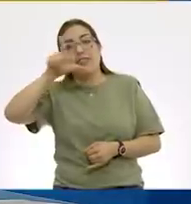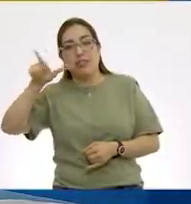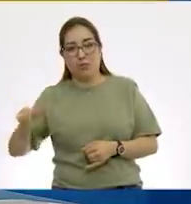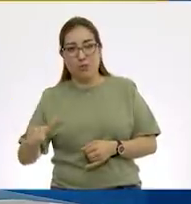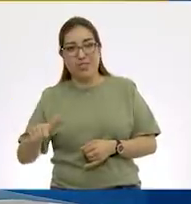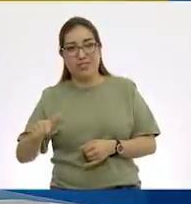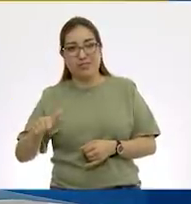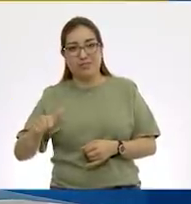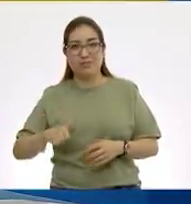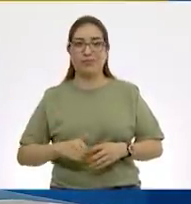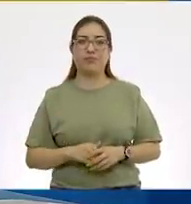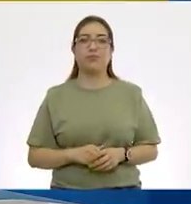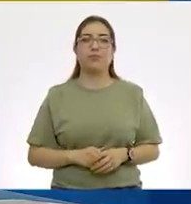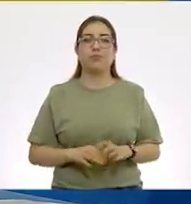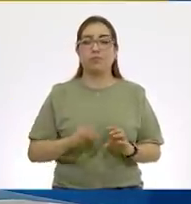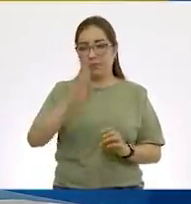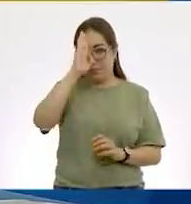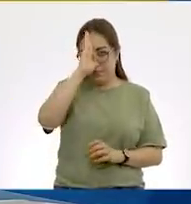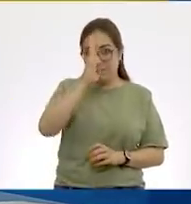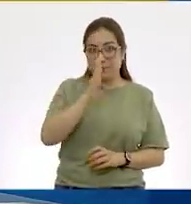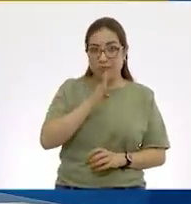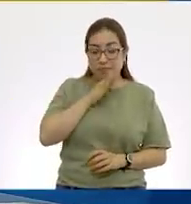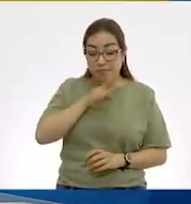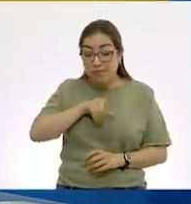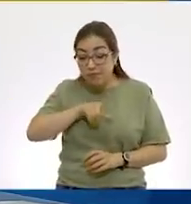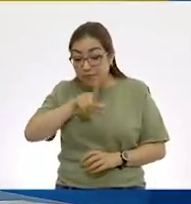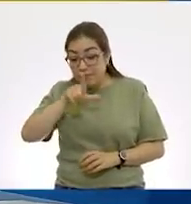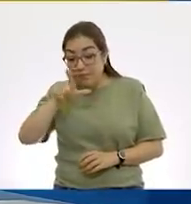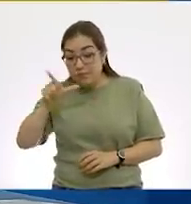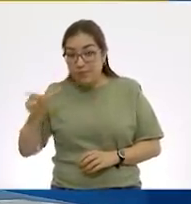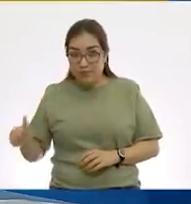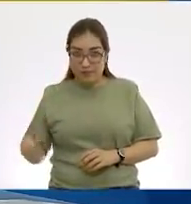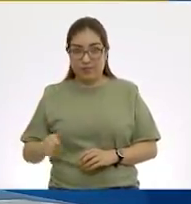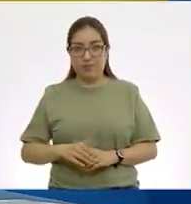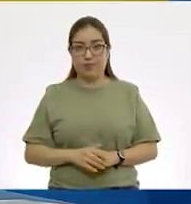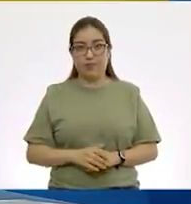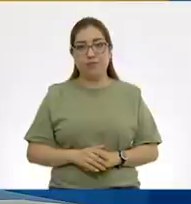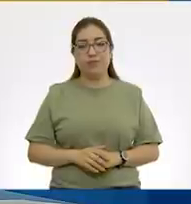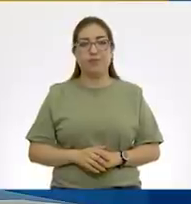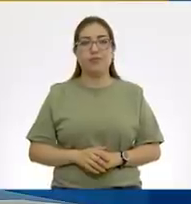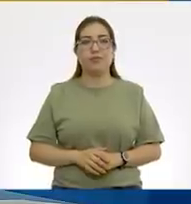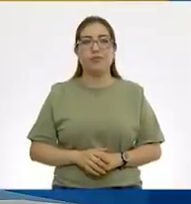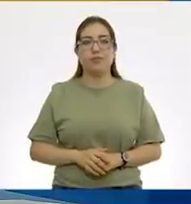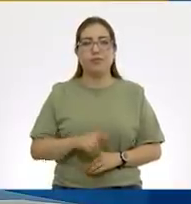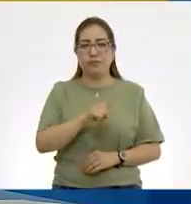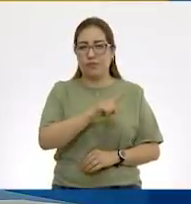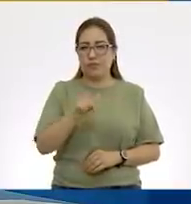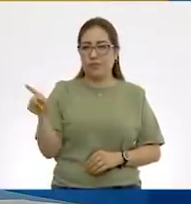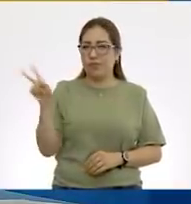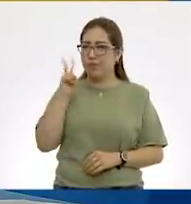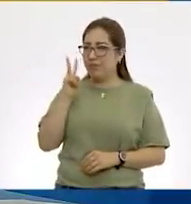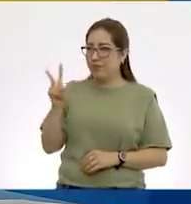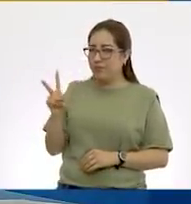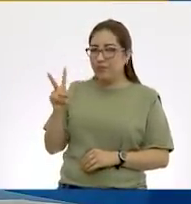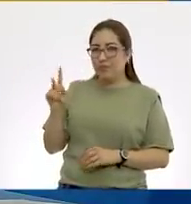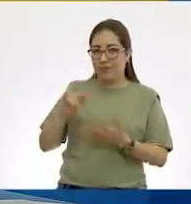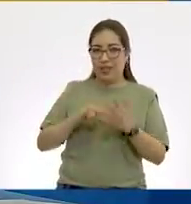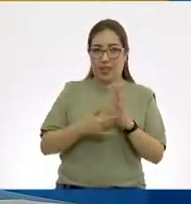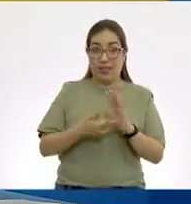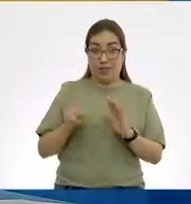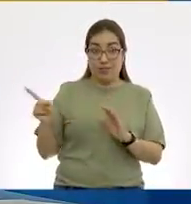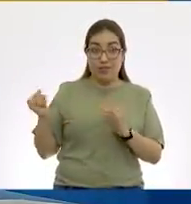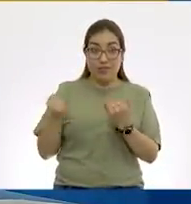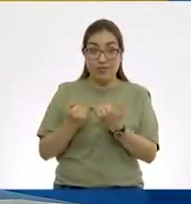meridiano. O pasado del mediodía. ¿De acuerdo? Cuando nosotros observamos un reloj digital como este,